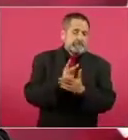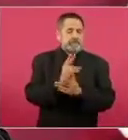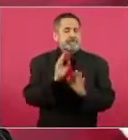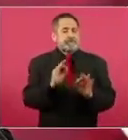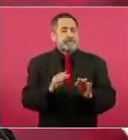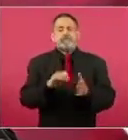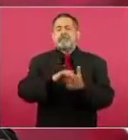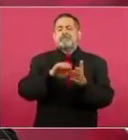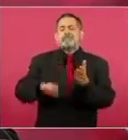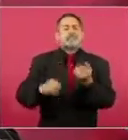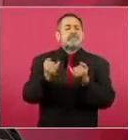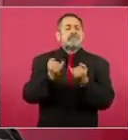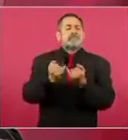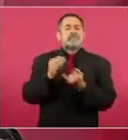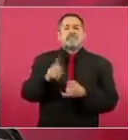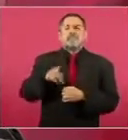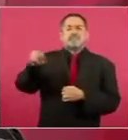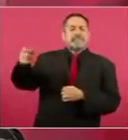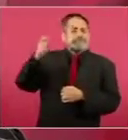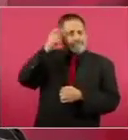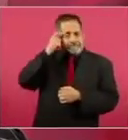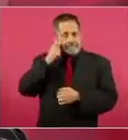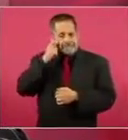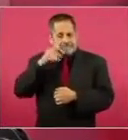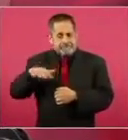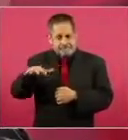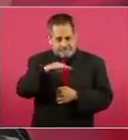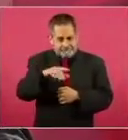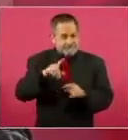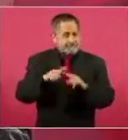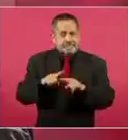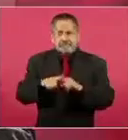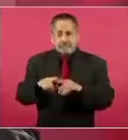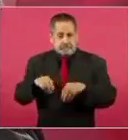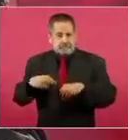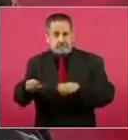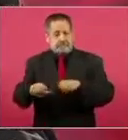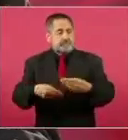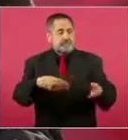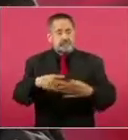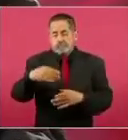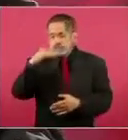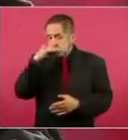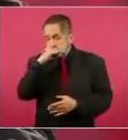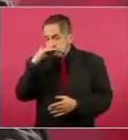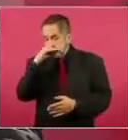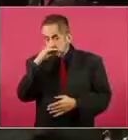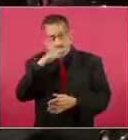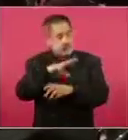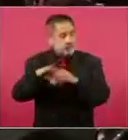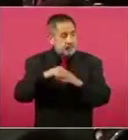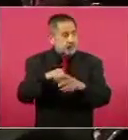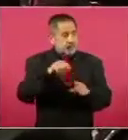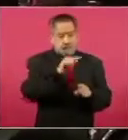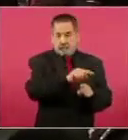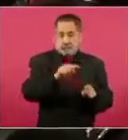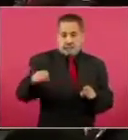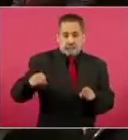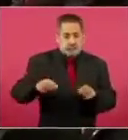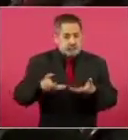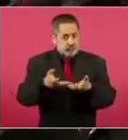que se entregan los fertilizantes de manera gratuita a todos los productores